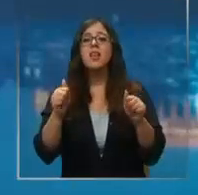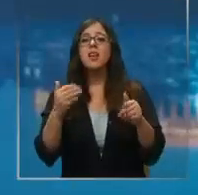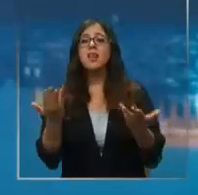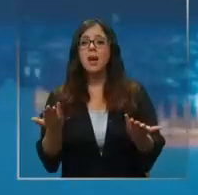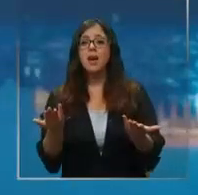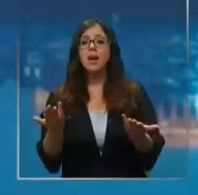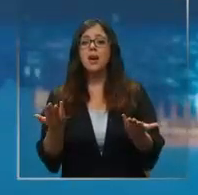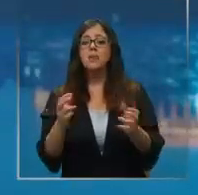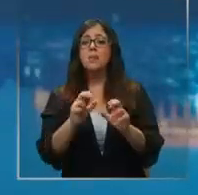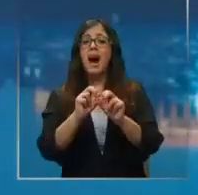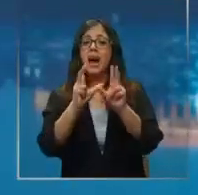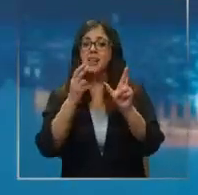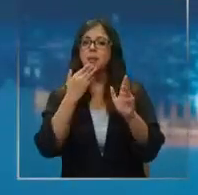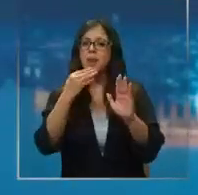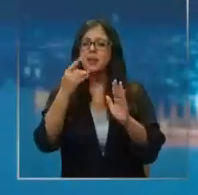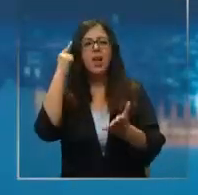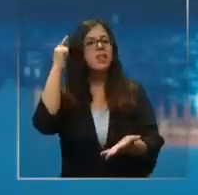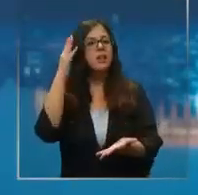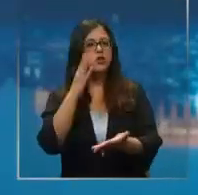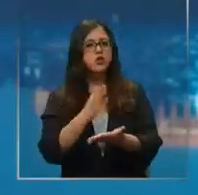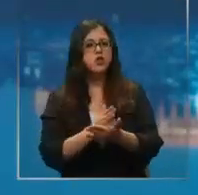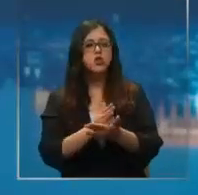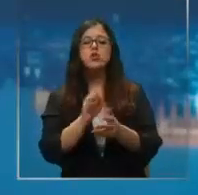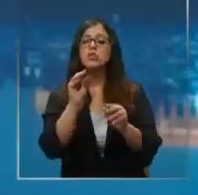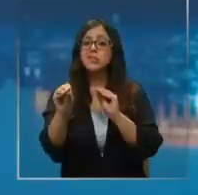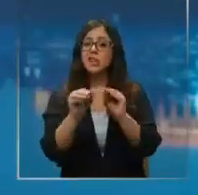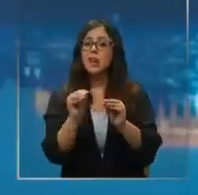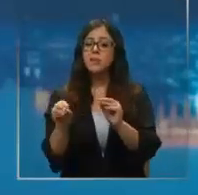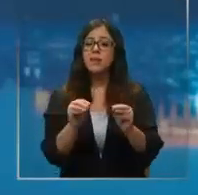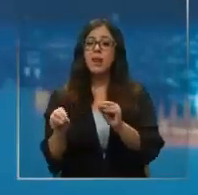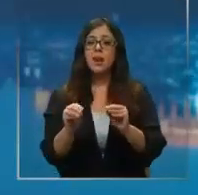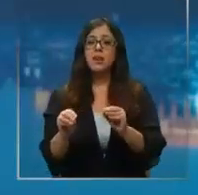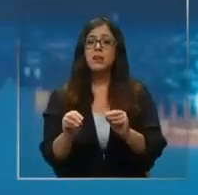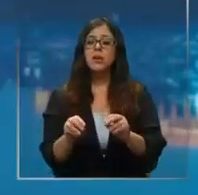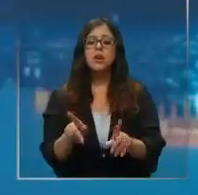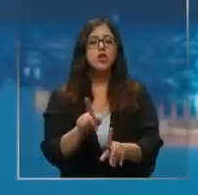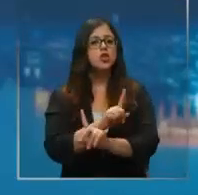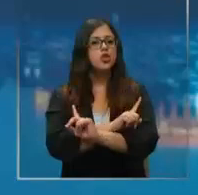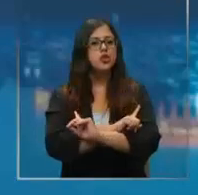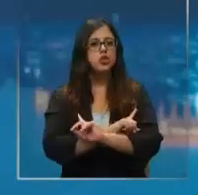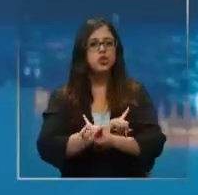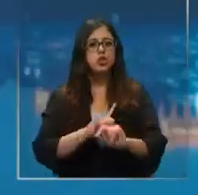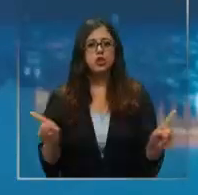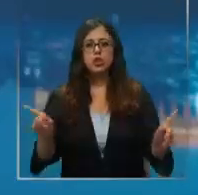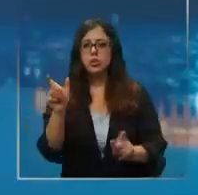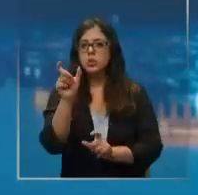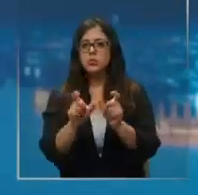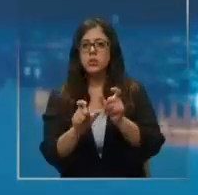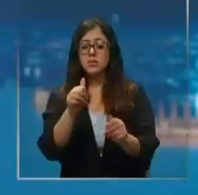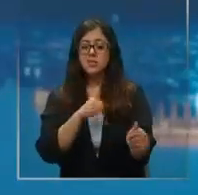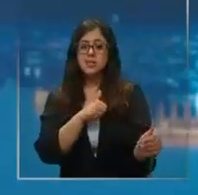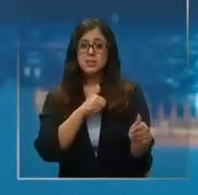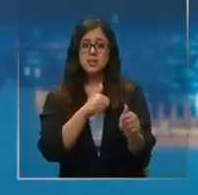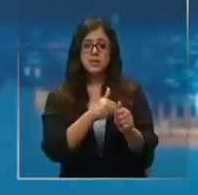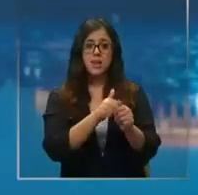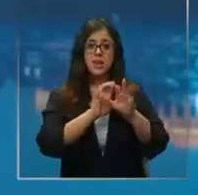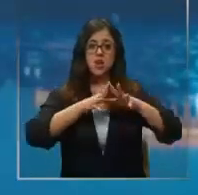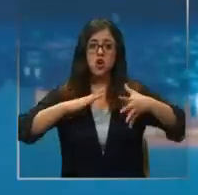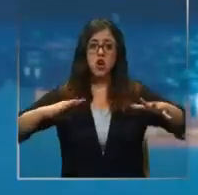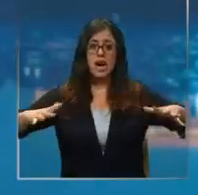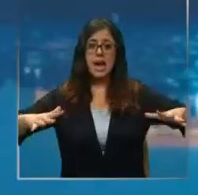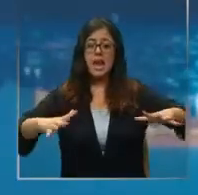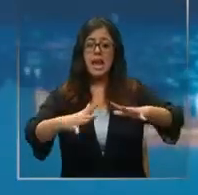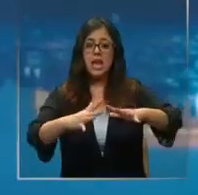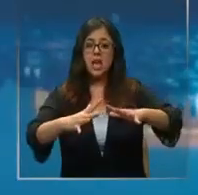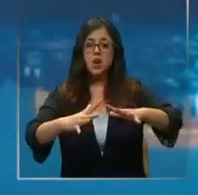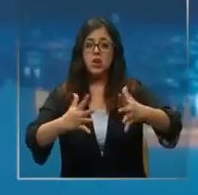una serie de medidas donde básicamente lo que están recomendando es que por ningún motivo los habitantes ahí cercanos al cauce del río